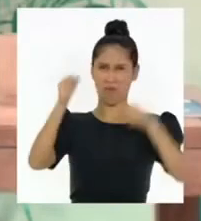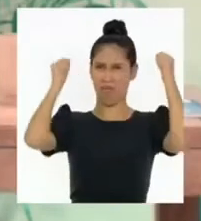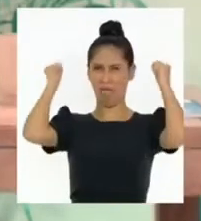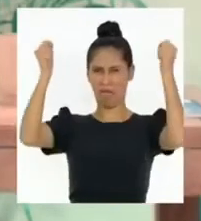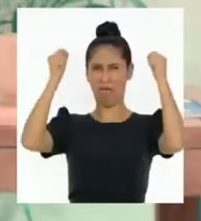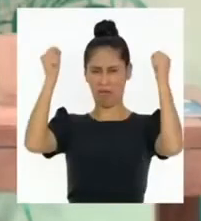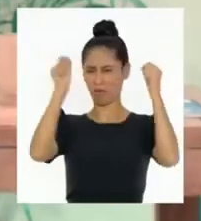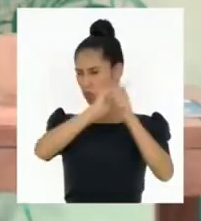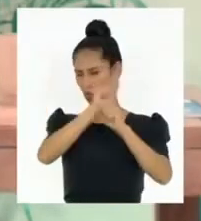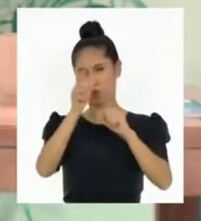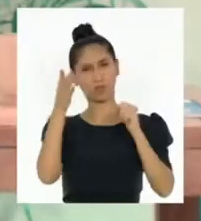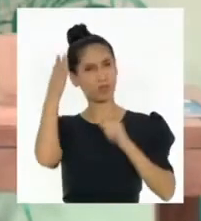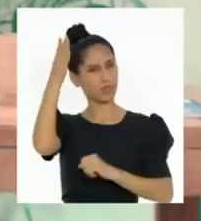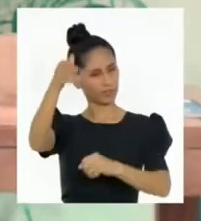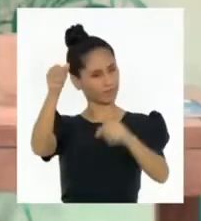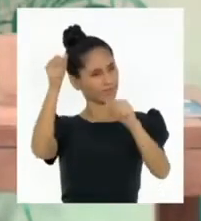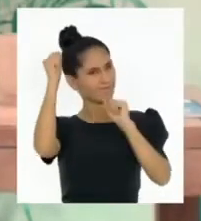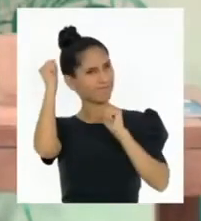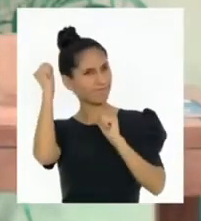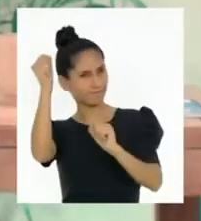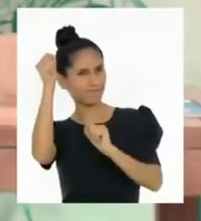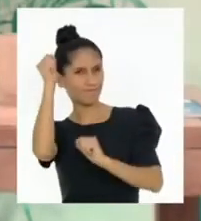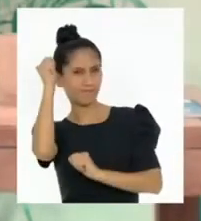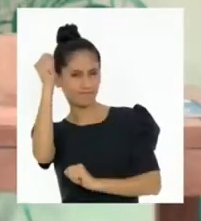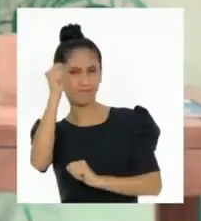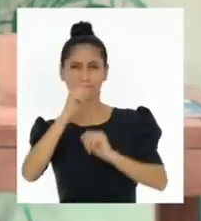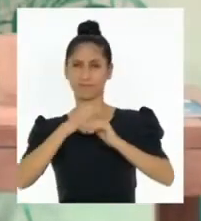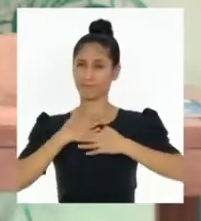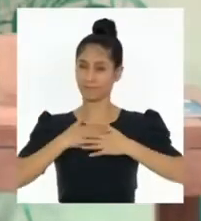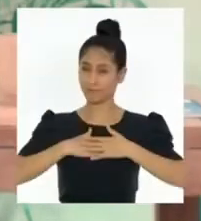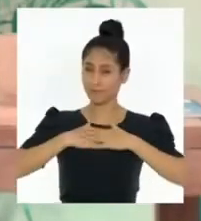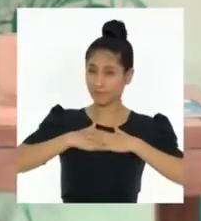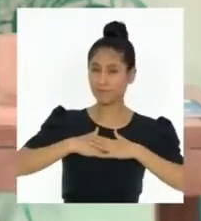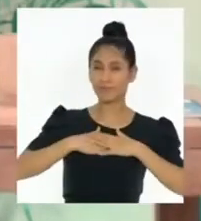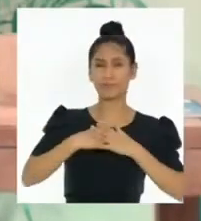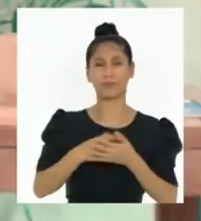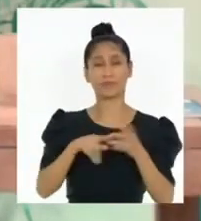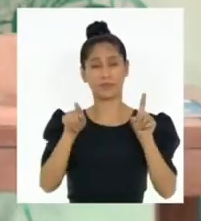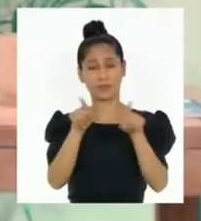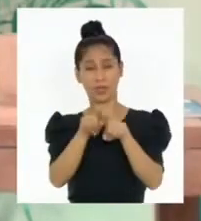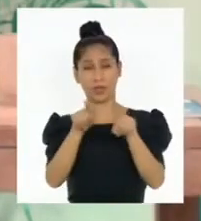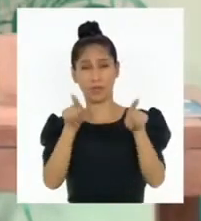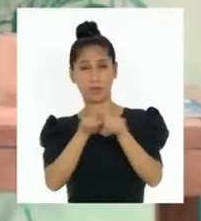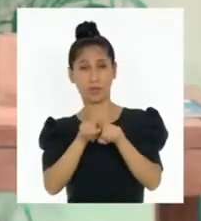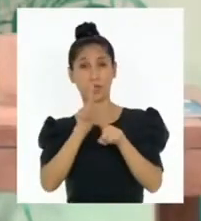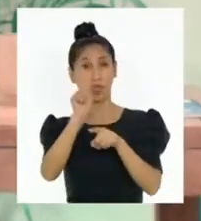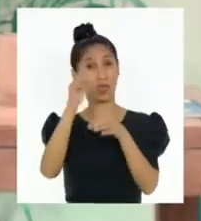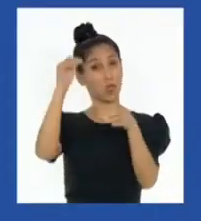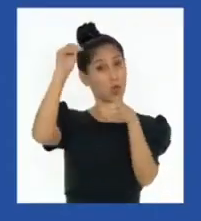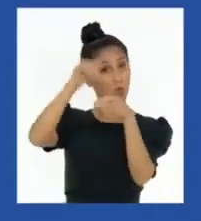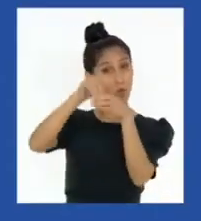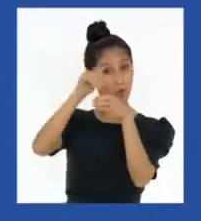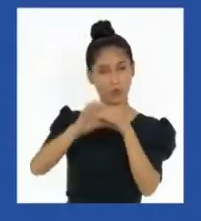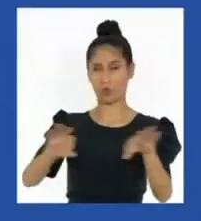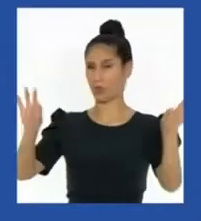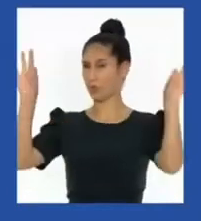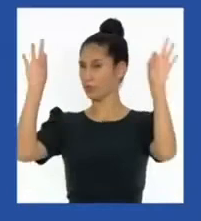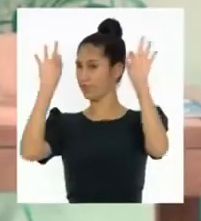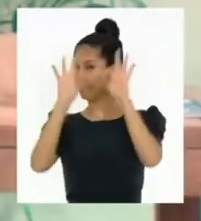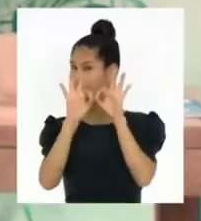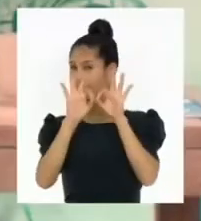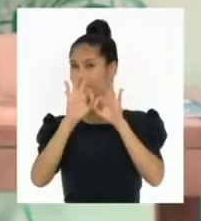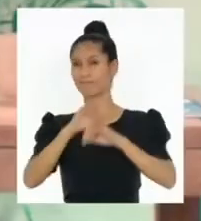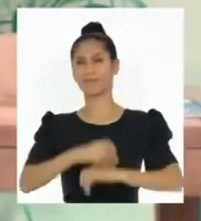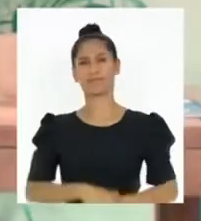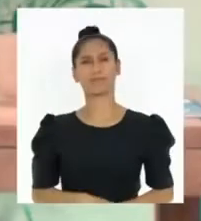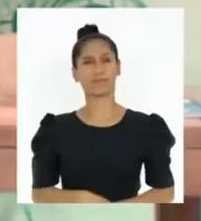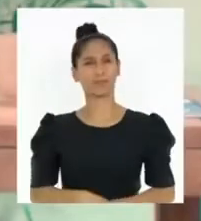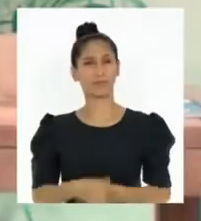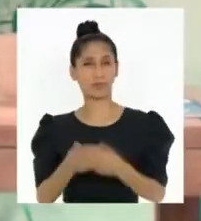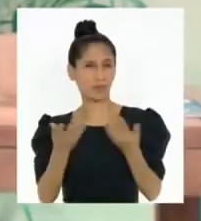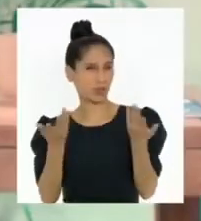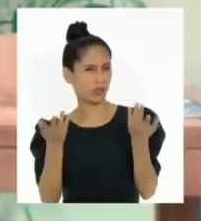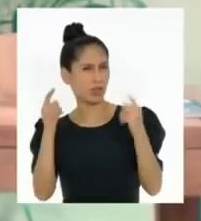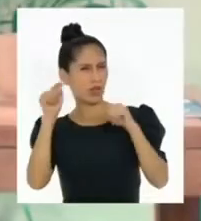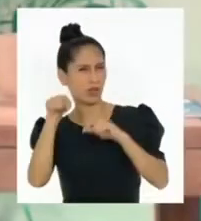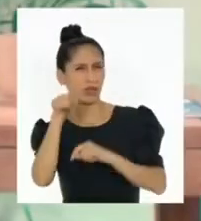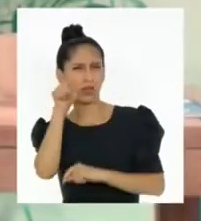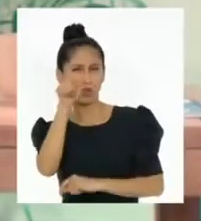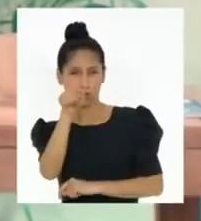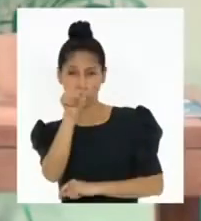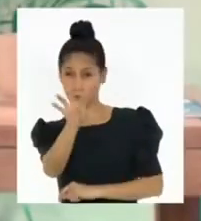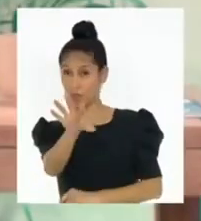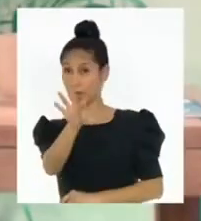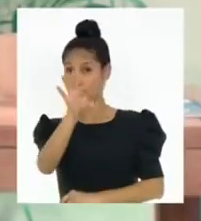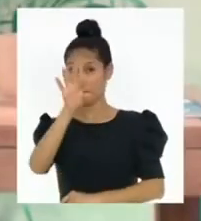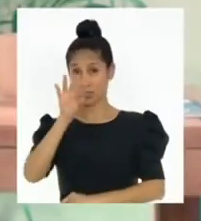todas son acciones ciudadanas. El voto es solo una de ellas y una de las más importantes. Por ello, para elegir a los